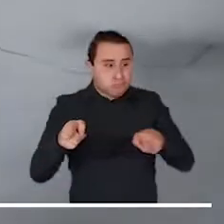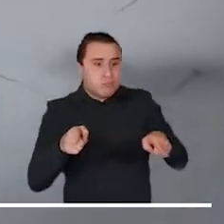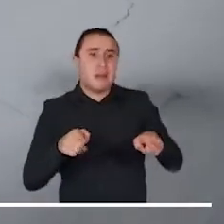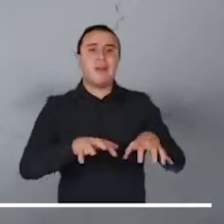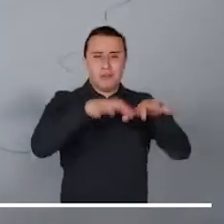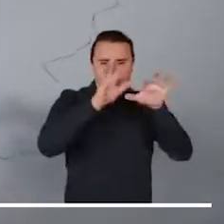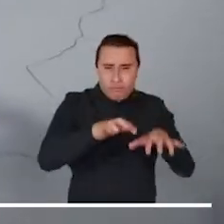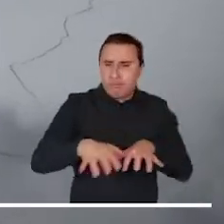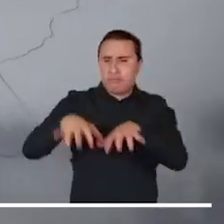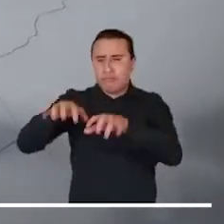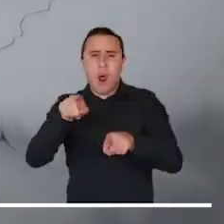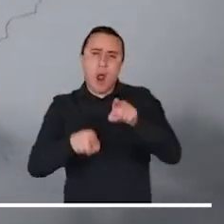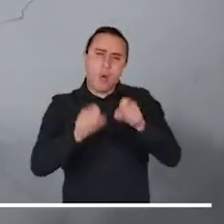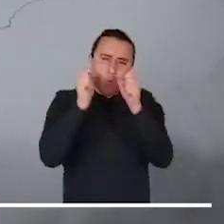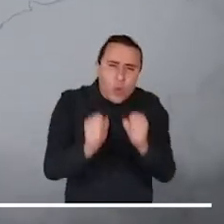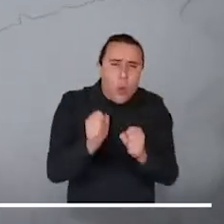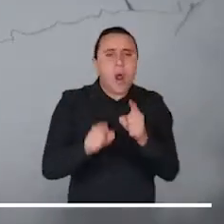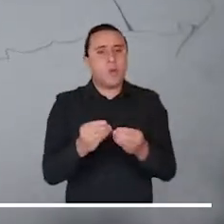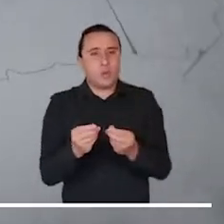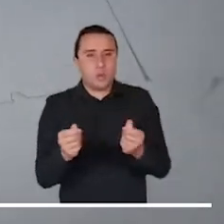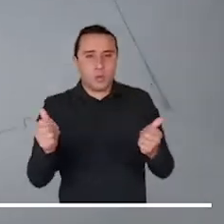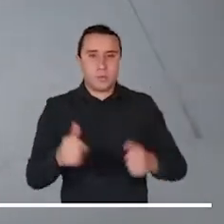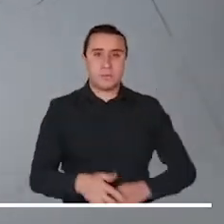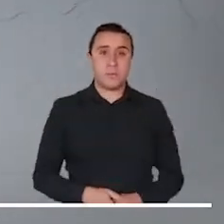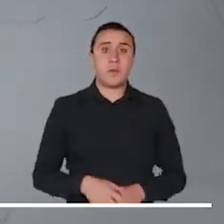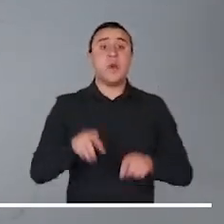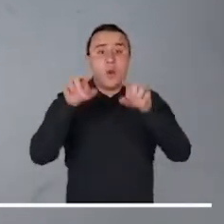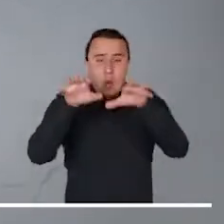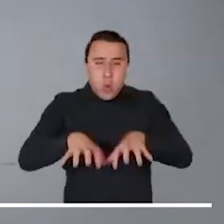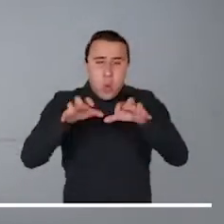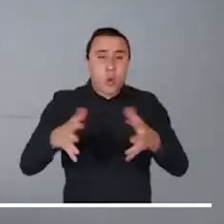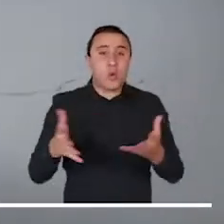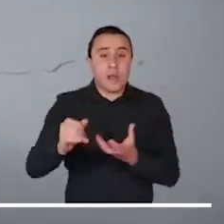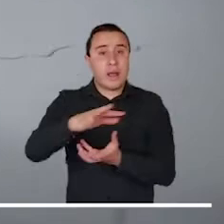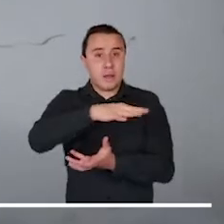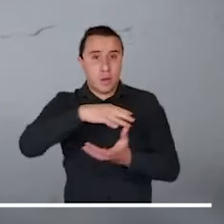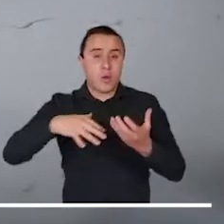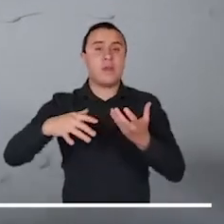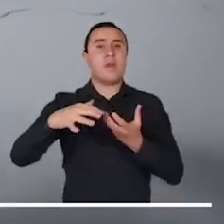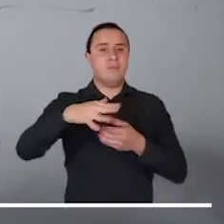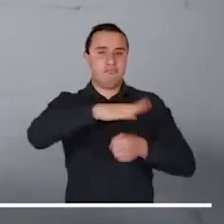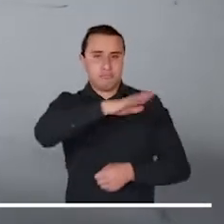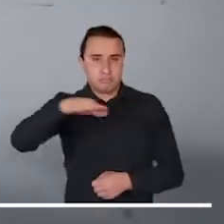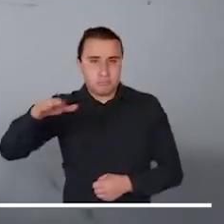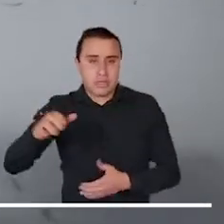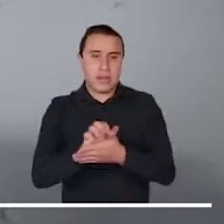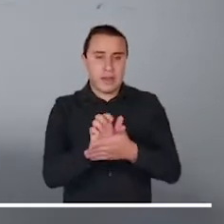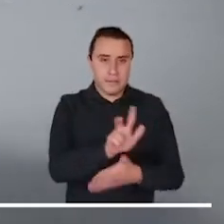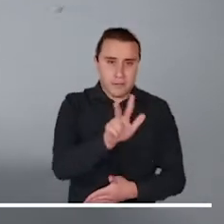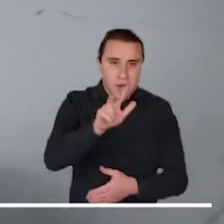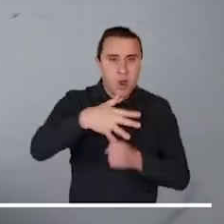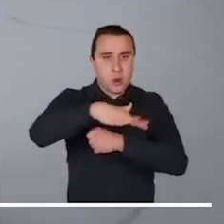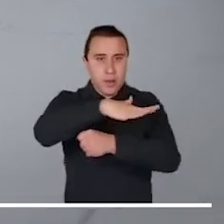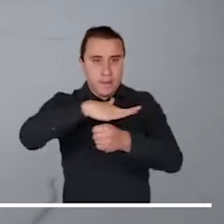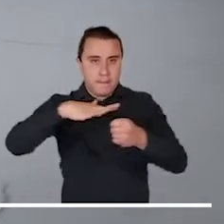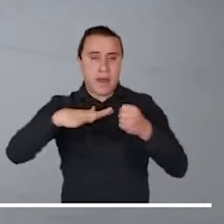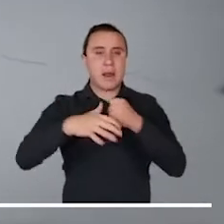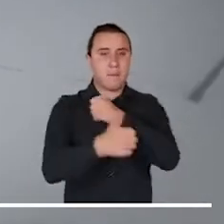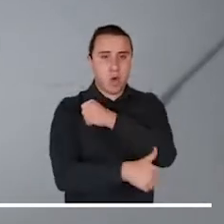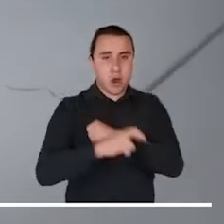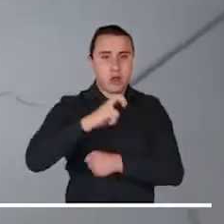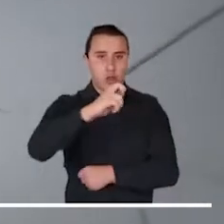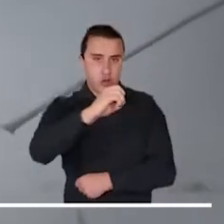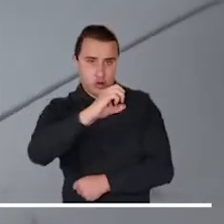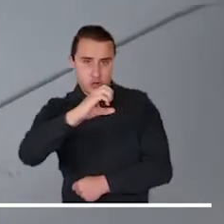también prometen lluvias de diversa intensidad. Lluvias de diversa intensidad se esperan en Antioquia, Santander, Eje Cafetero,